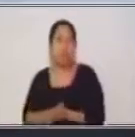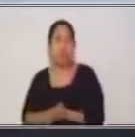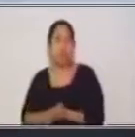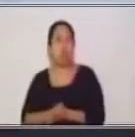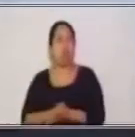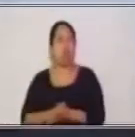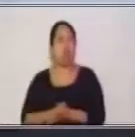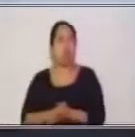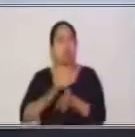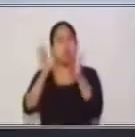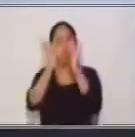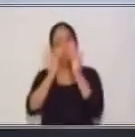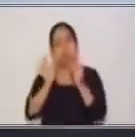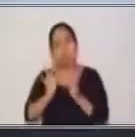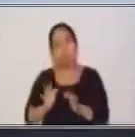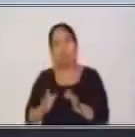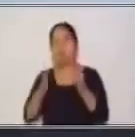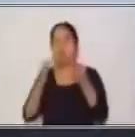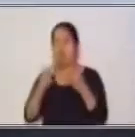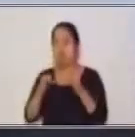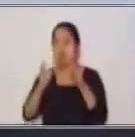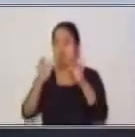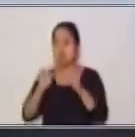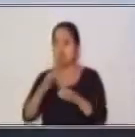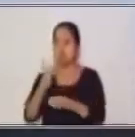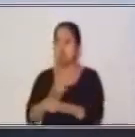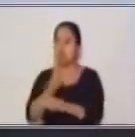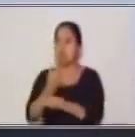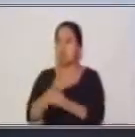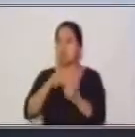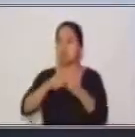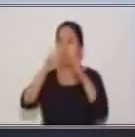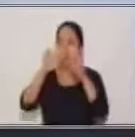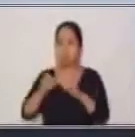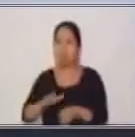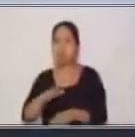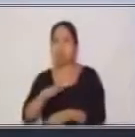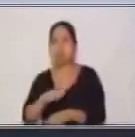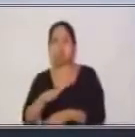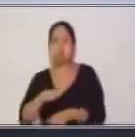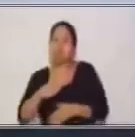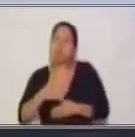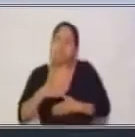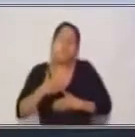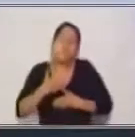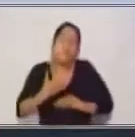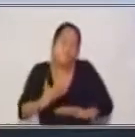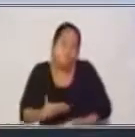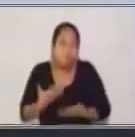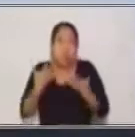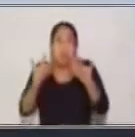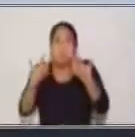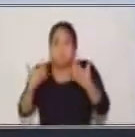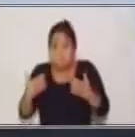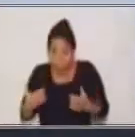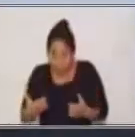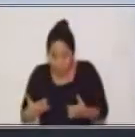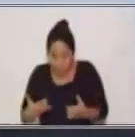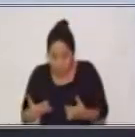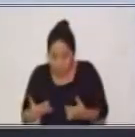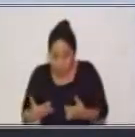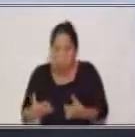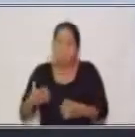de tratamiento, pues la usamos específicamente con personas que tenemos confianza, pero que aún guardamos